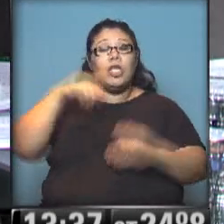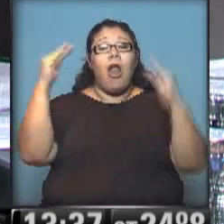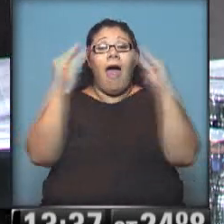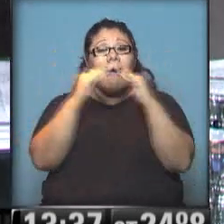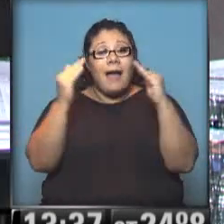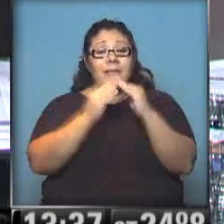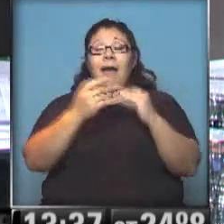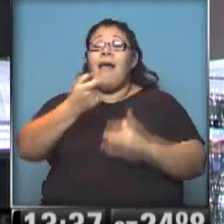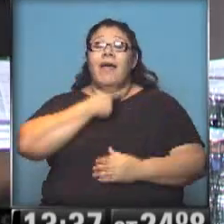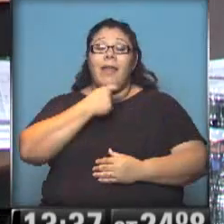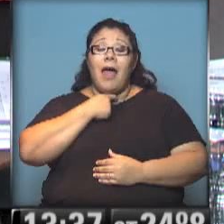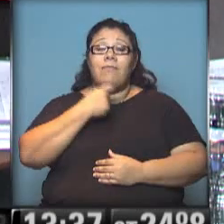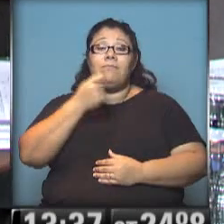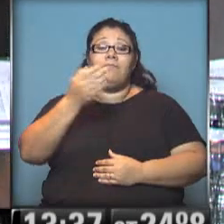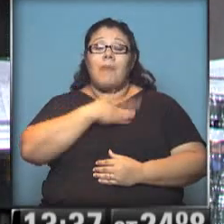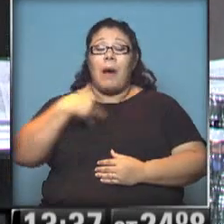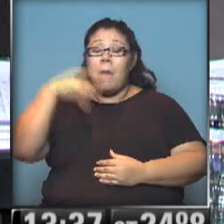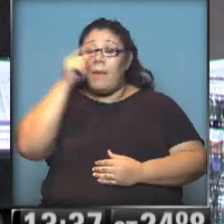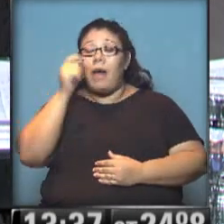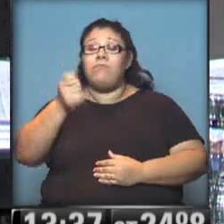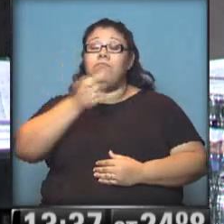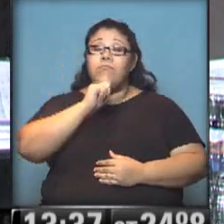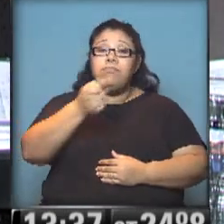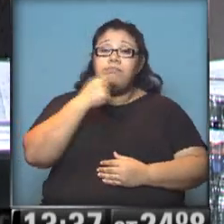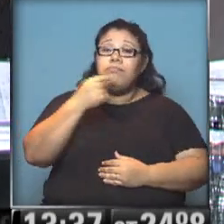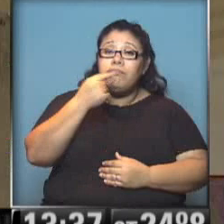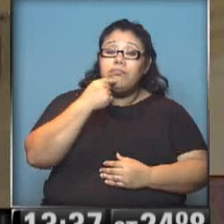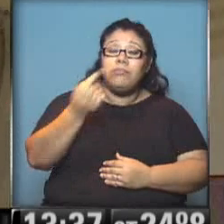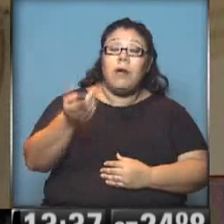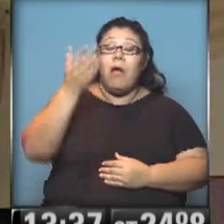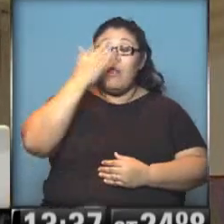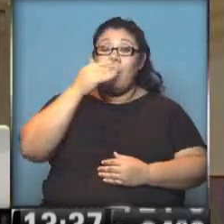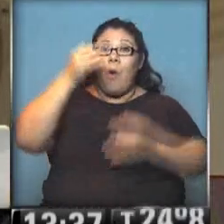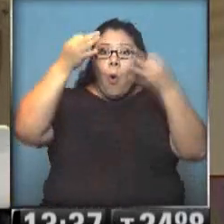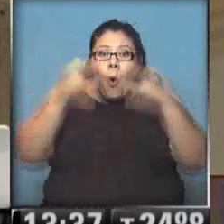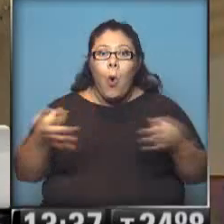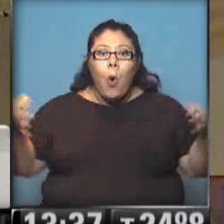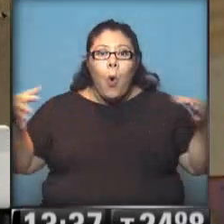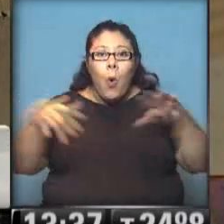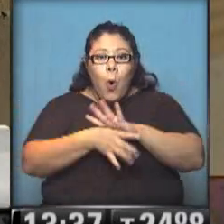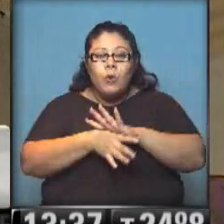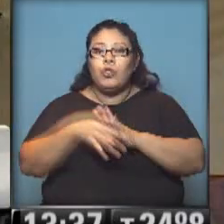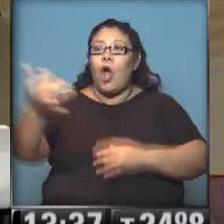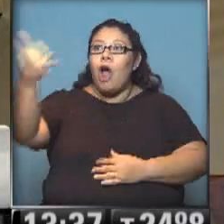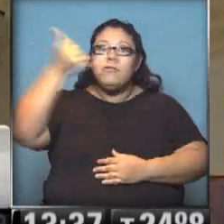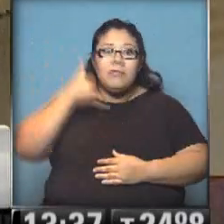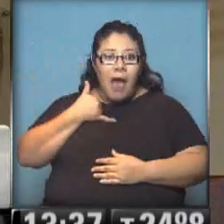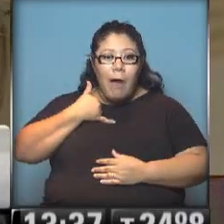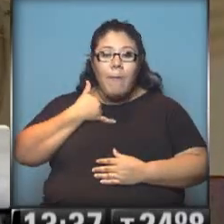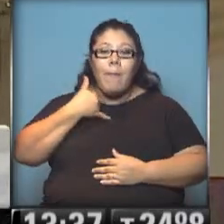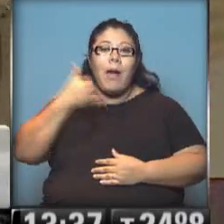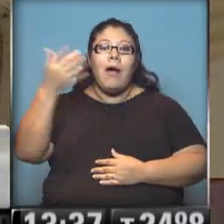sus papás, cuando reciben el llamado de que los chicos habían aparecido. Espero una llamada, mi alma espera la llamada, pero